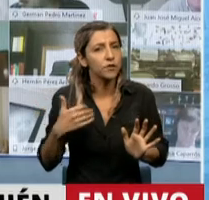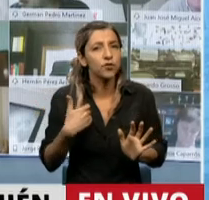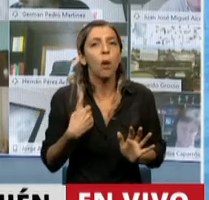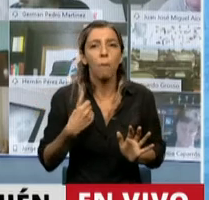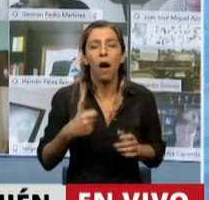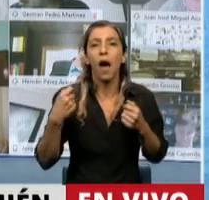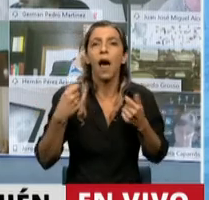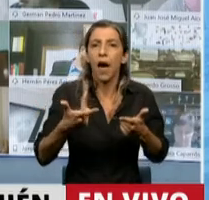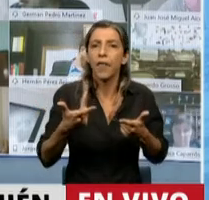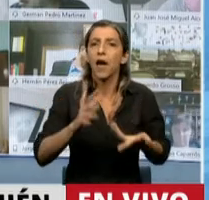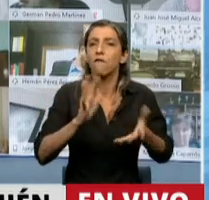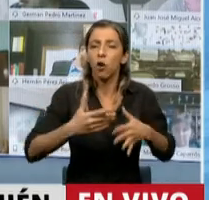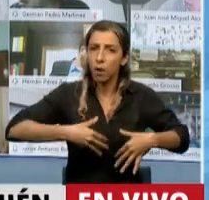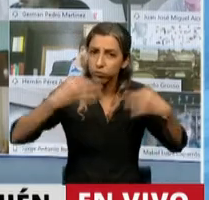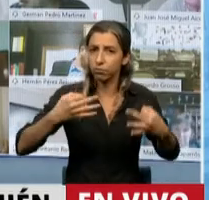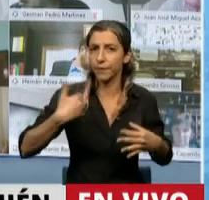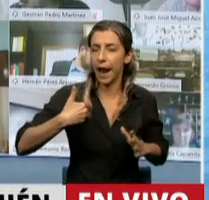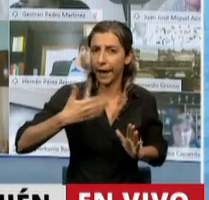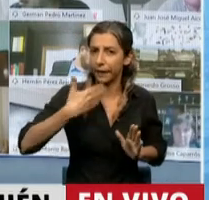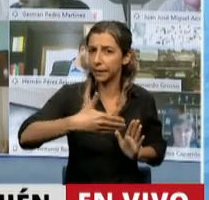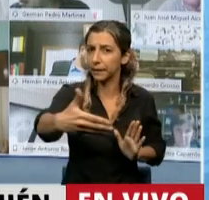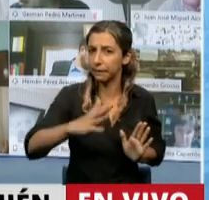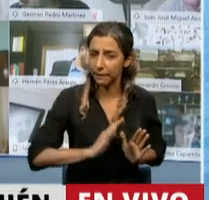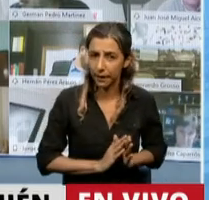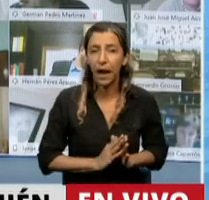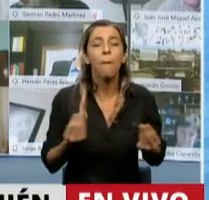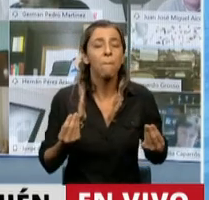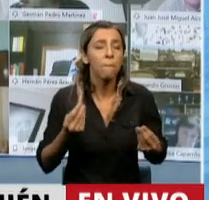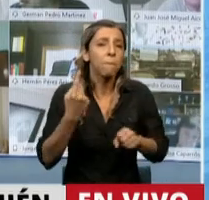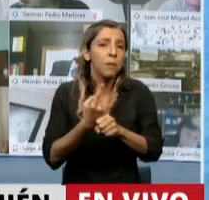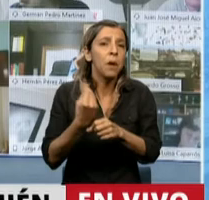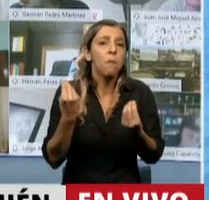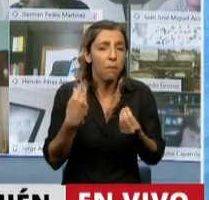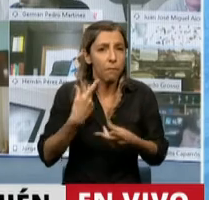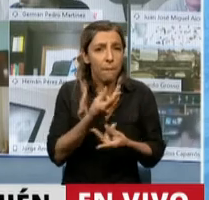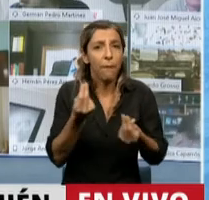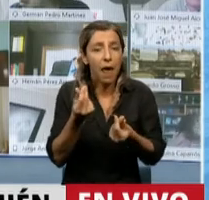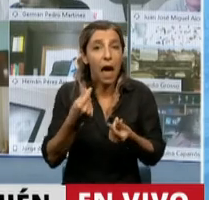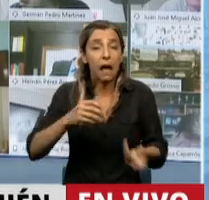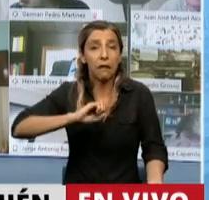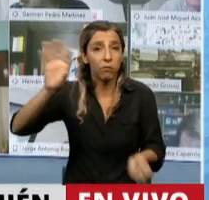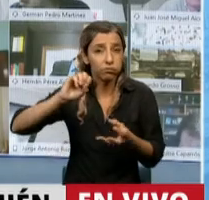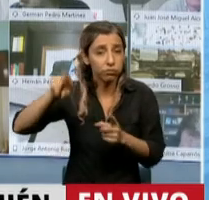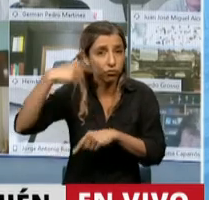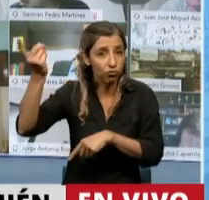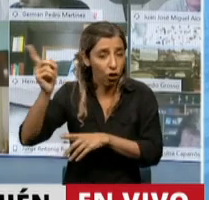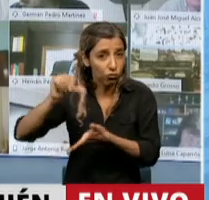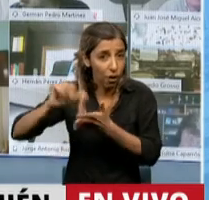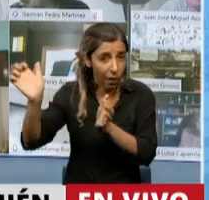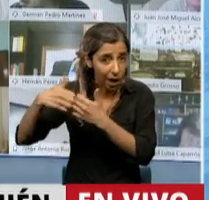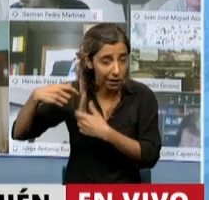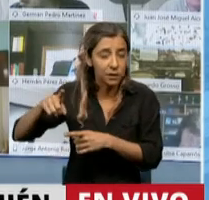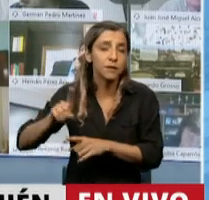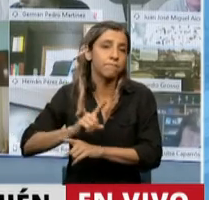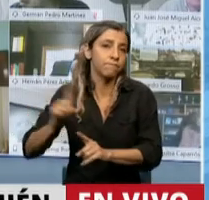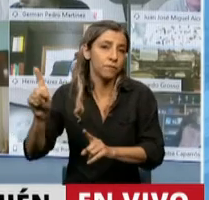debe brindar nuestro país, no sólo para evitar la fuga de capitales, sino para que los mismos se inviertan en el